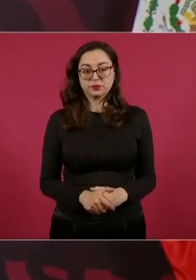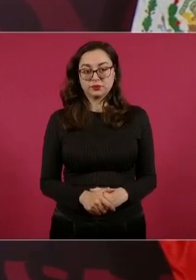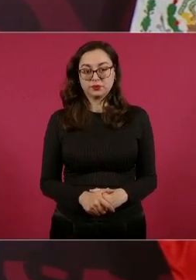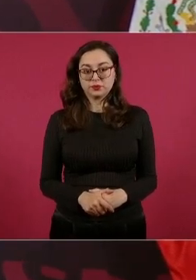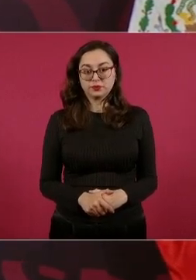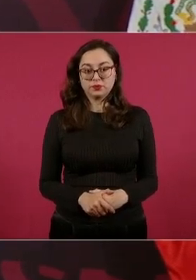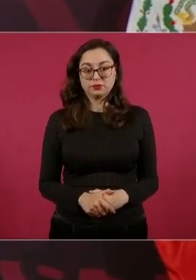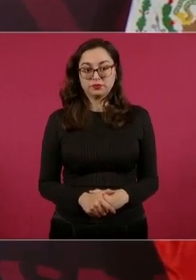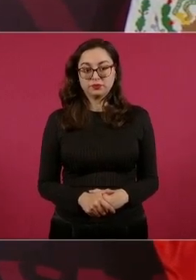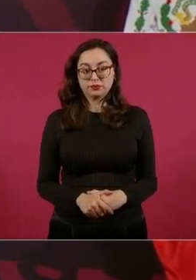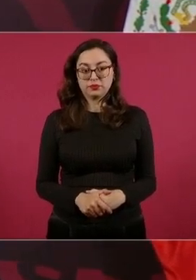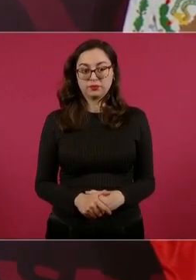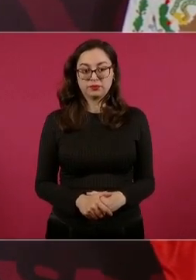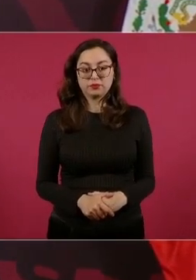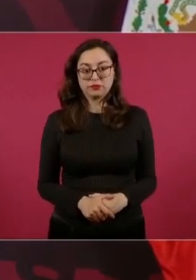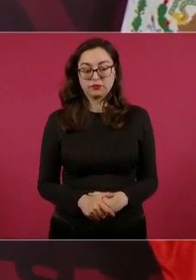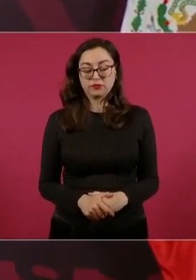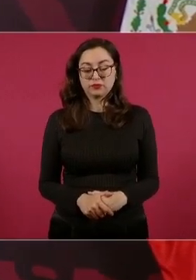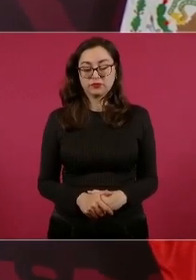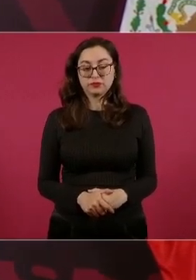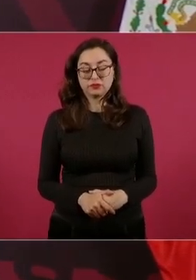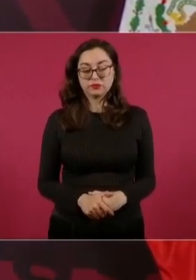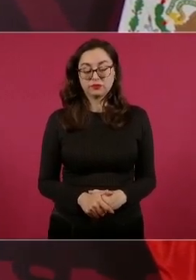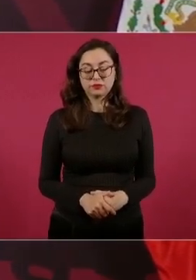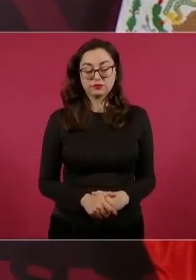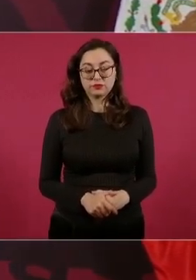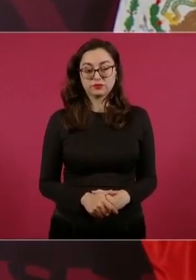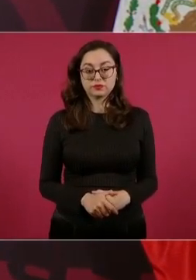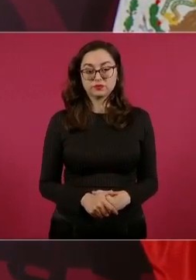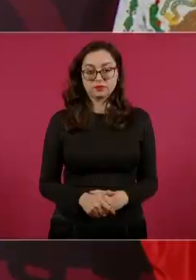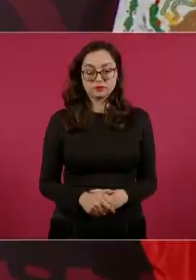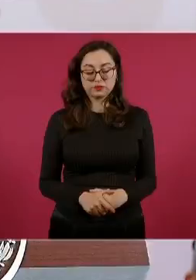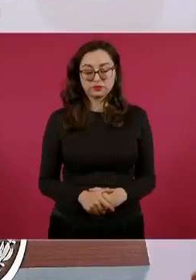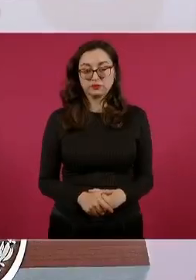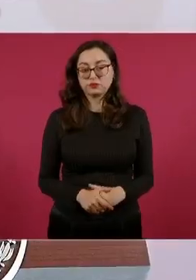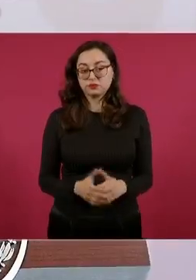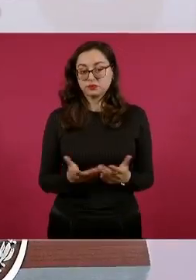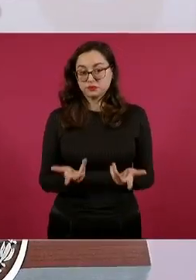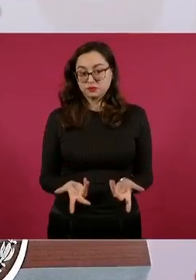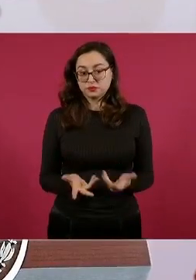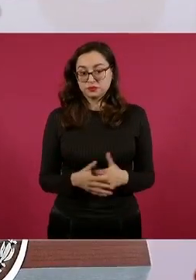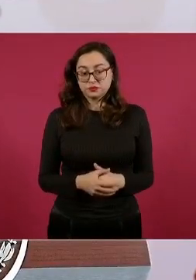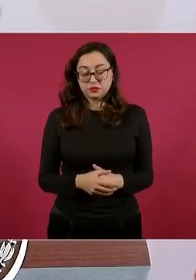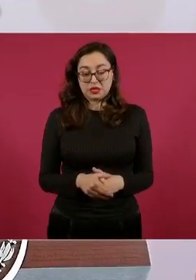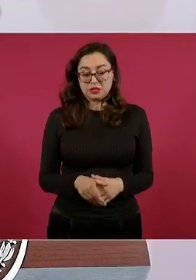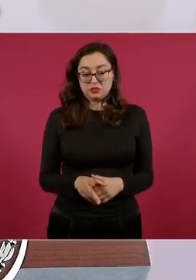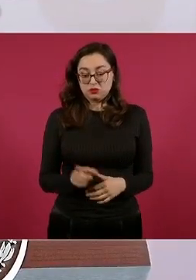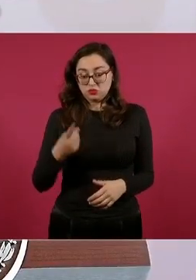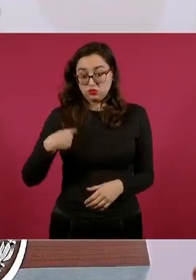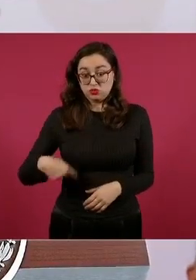equitativos,